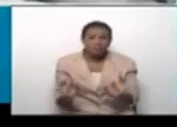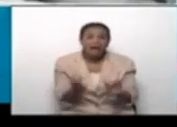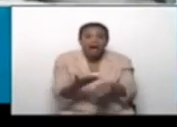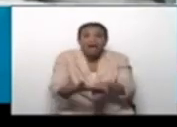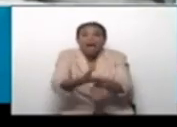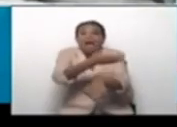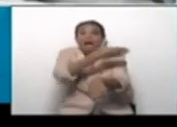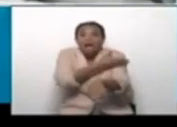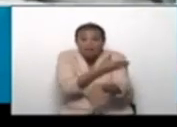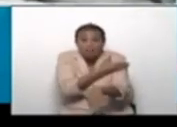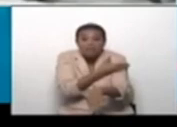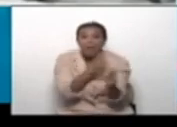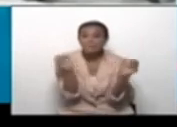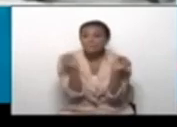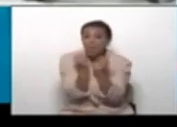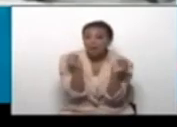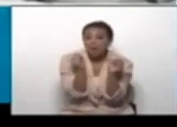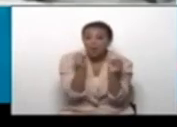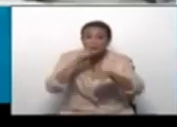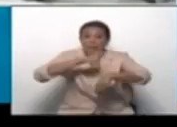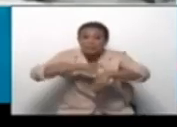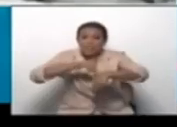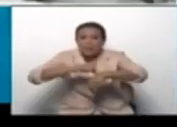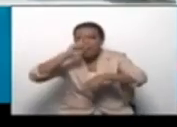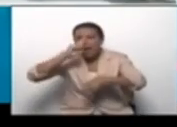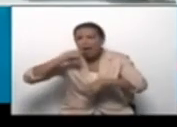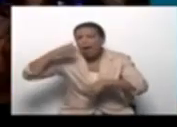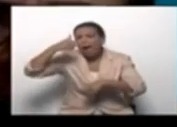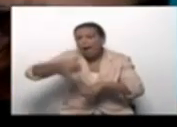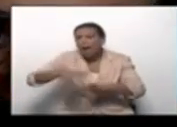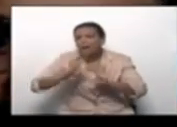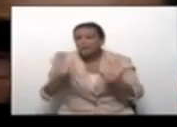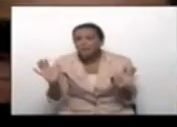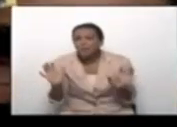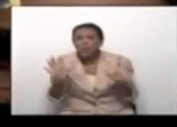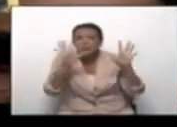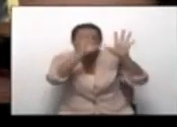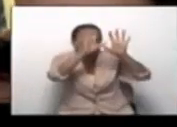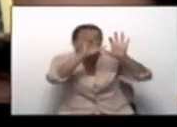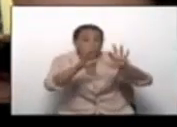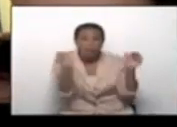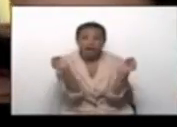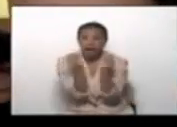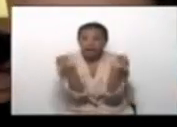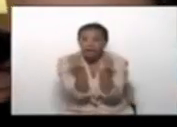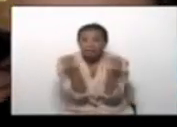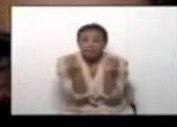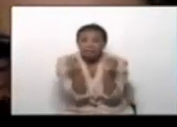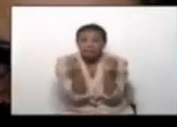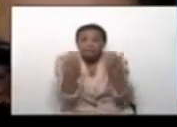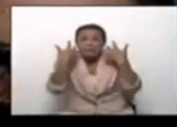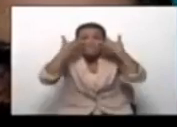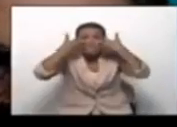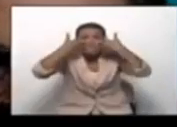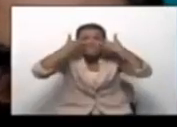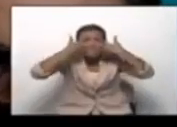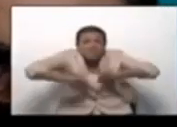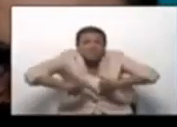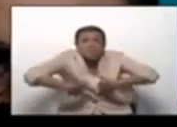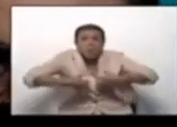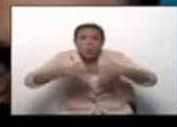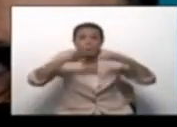que fue una época de la zona de los Andes venezolanos donde había